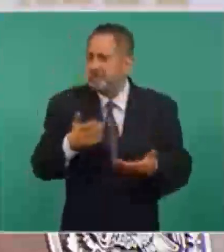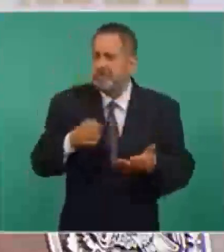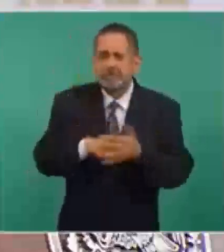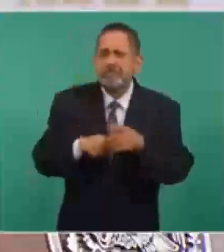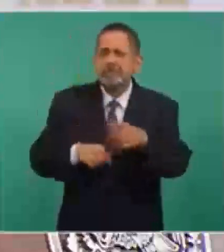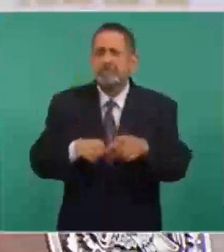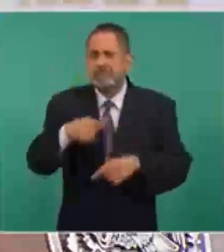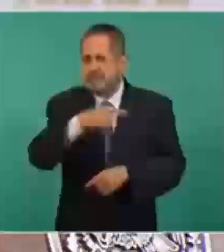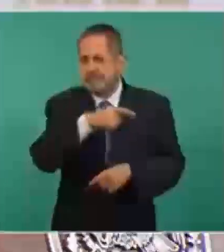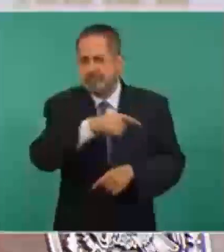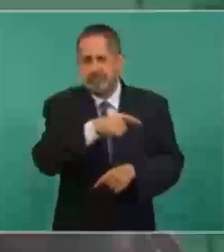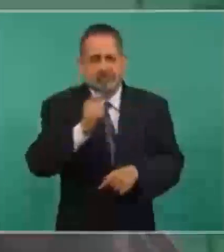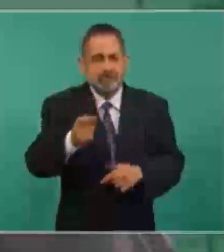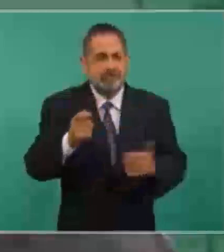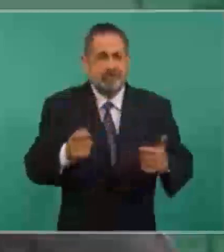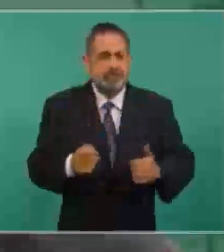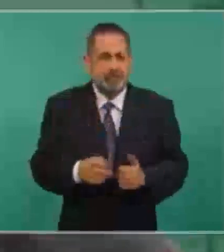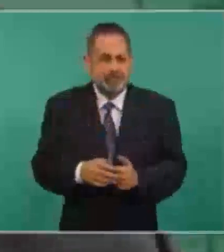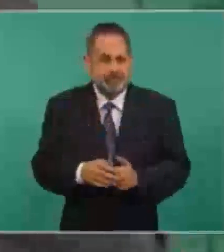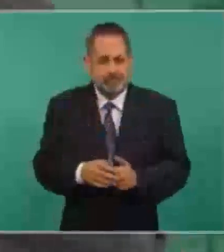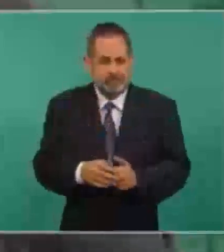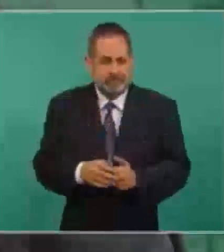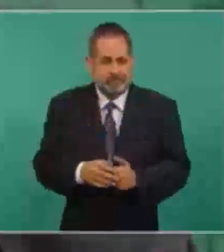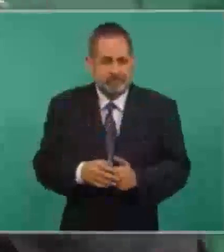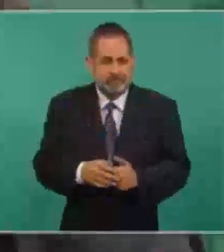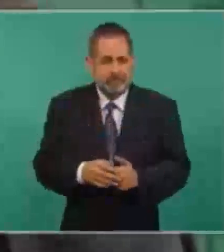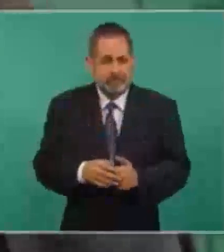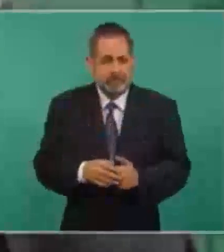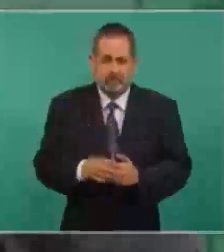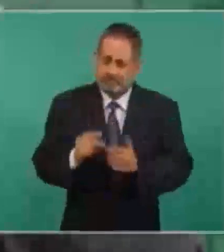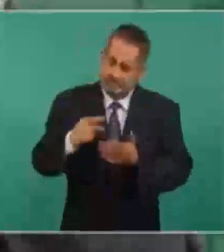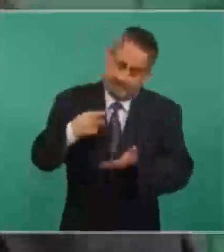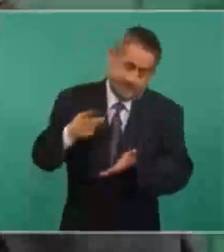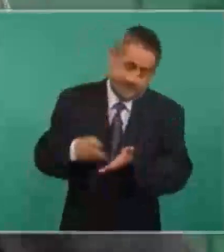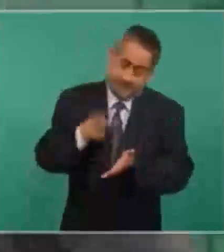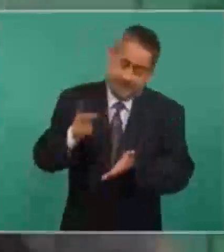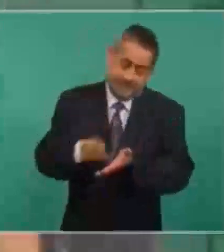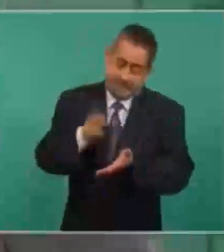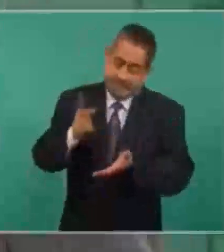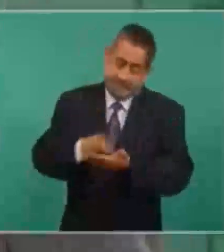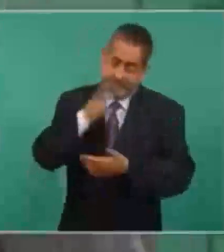voy a seguirlo repitiendo.